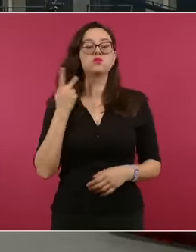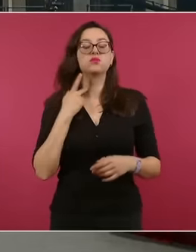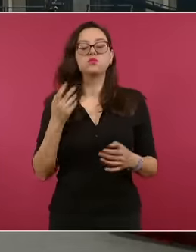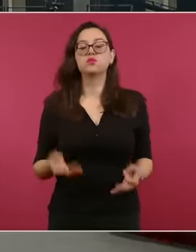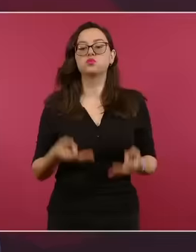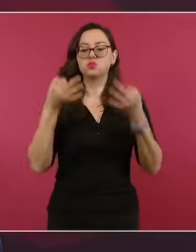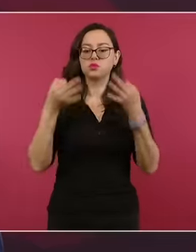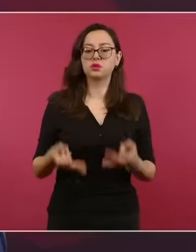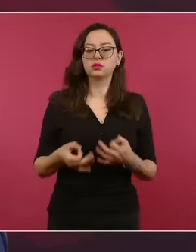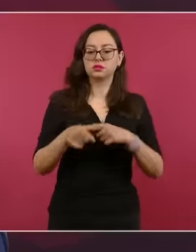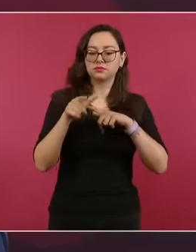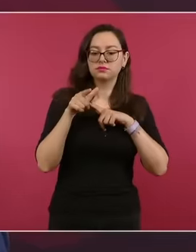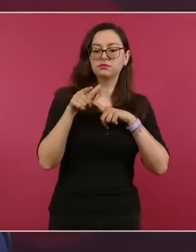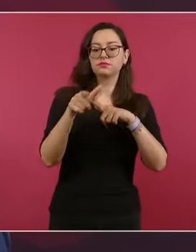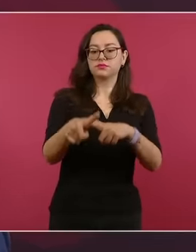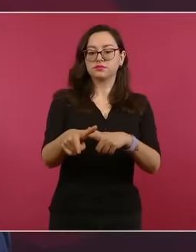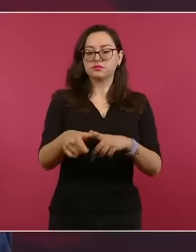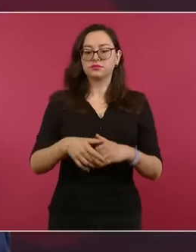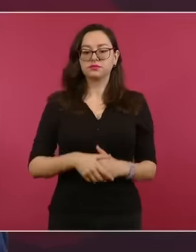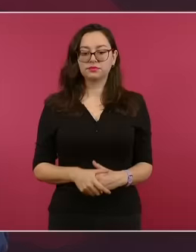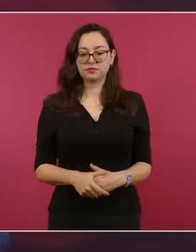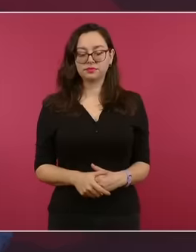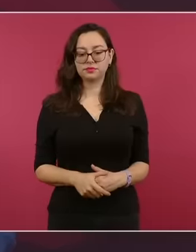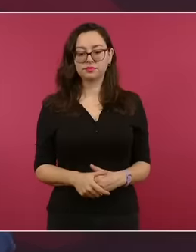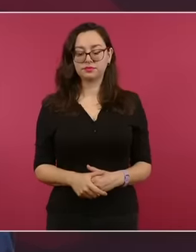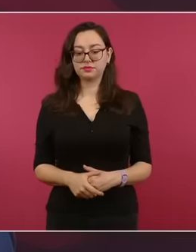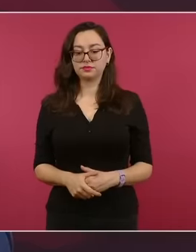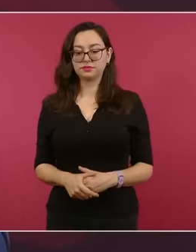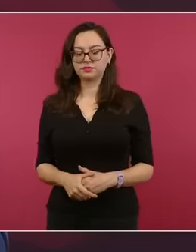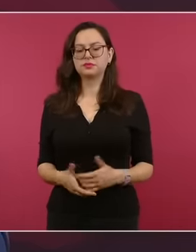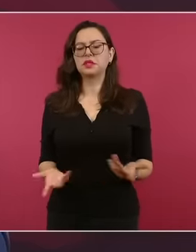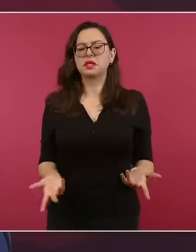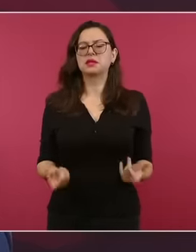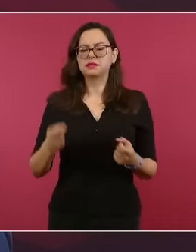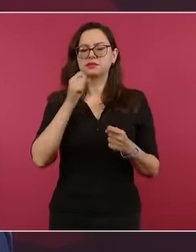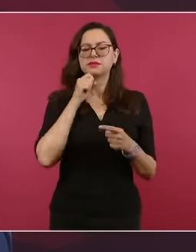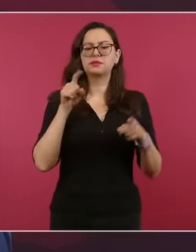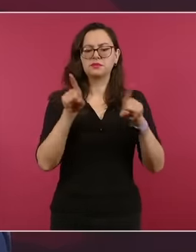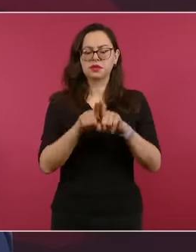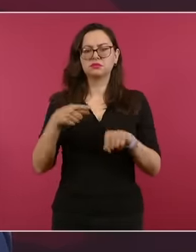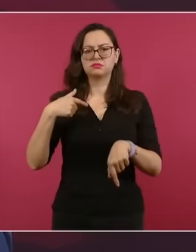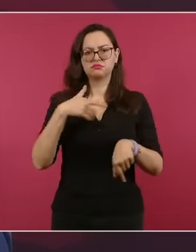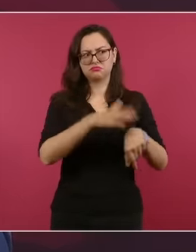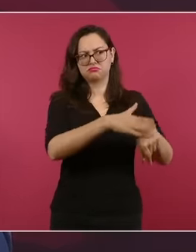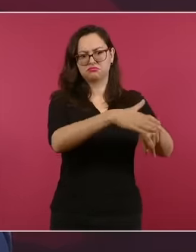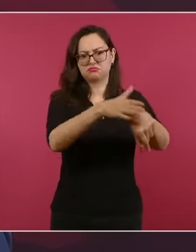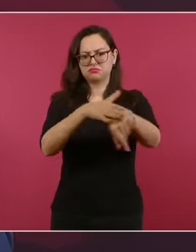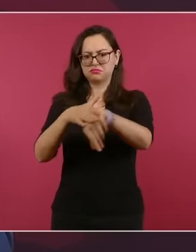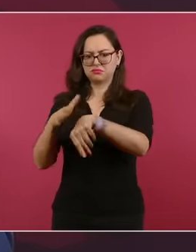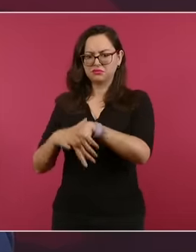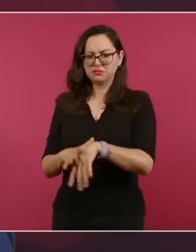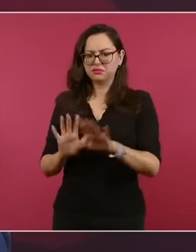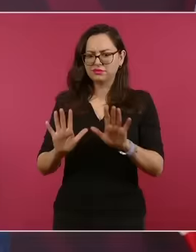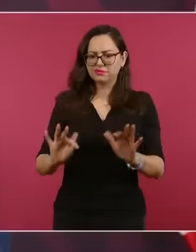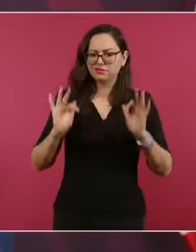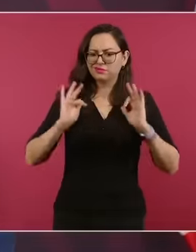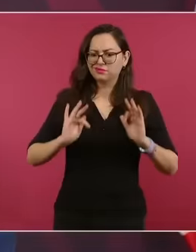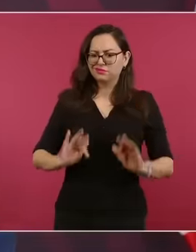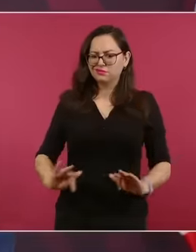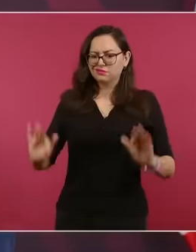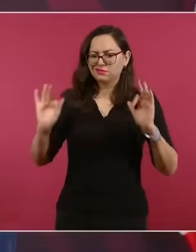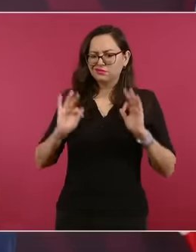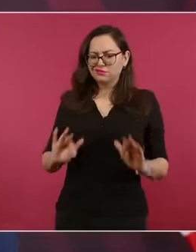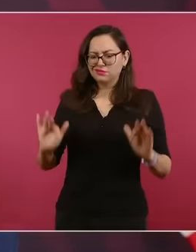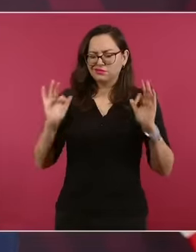lo demás. Y también yo hago ese llamado, no se enojen si alguien